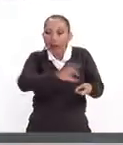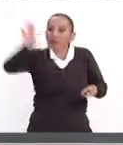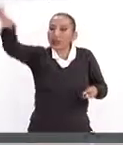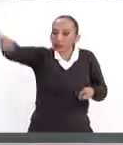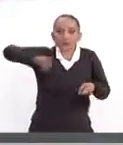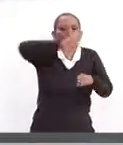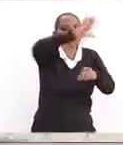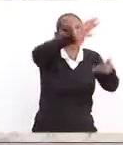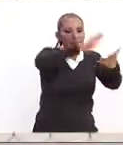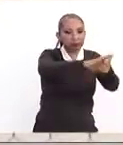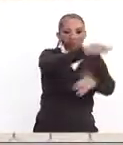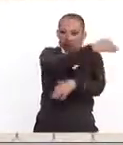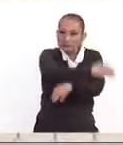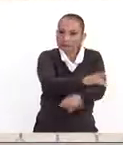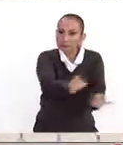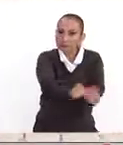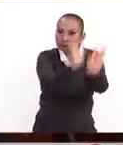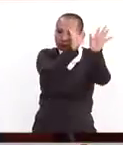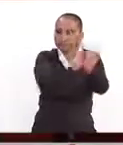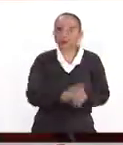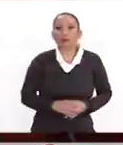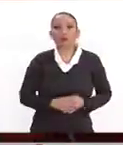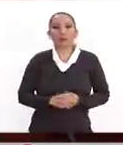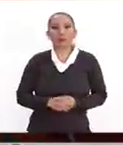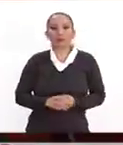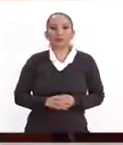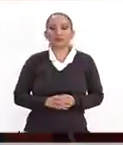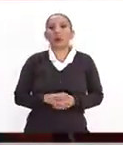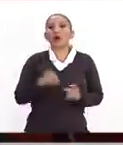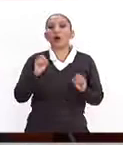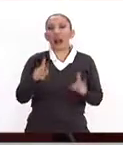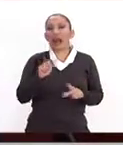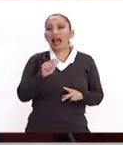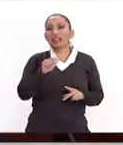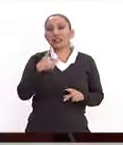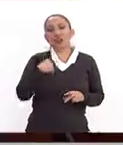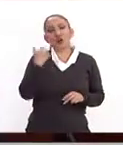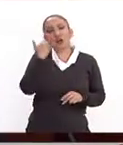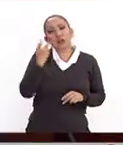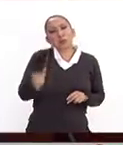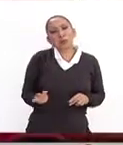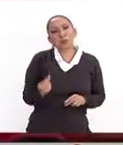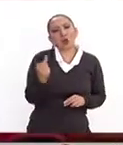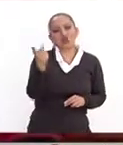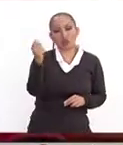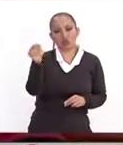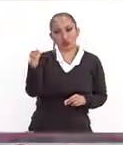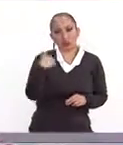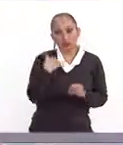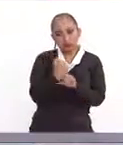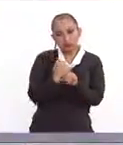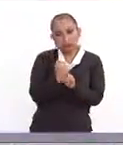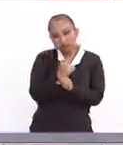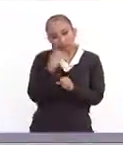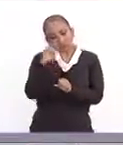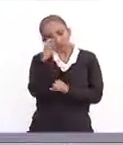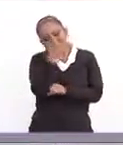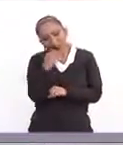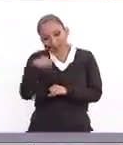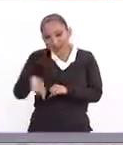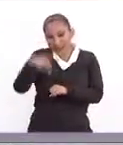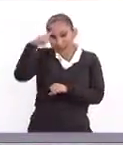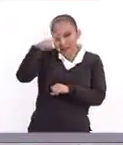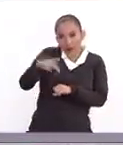estar en internamiento preventivo. Así es. Alicia, a mí me gustaría preguntarle a usted como investigadora, hemos visto en